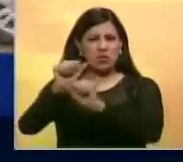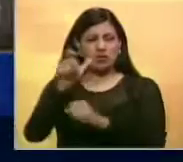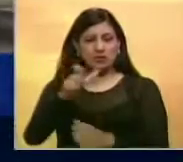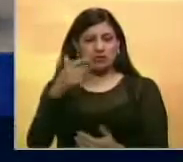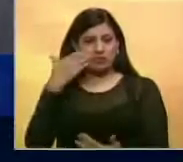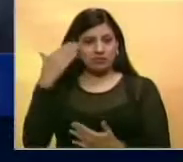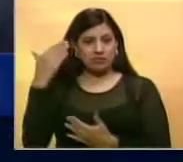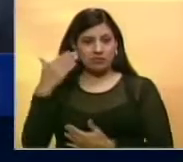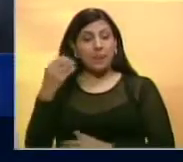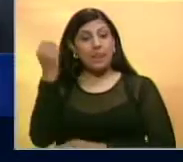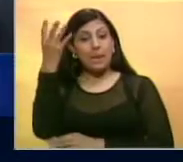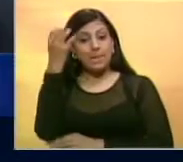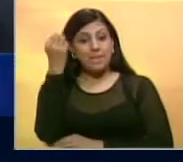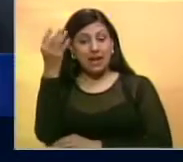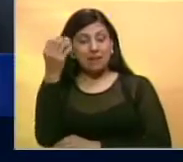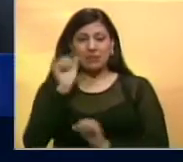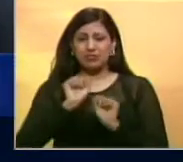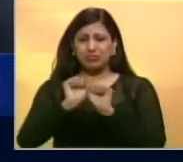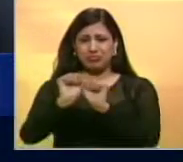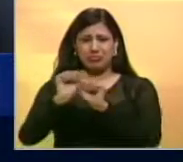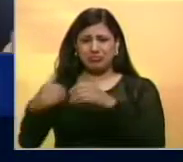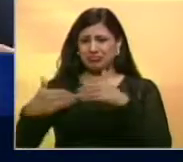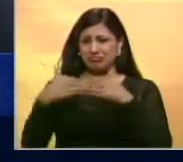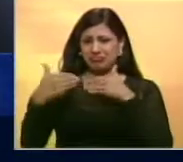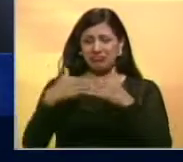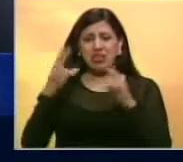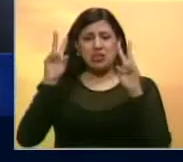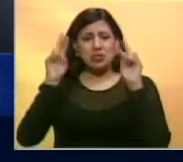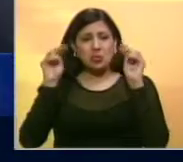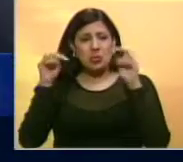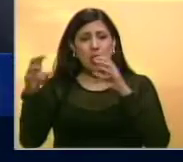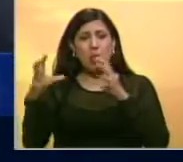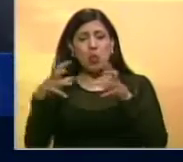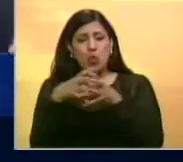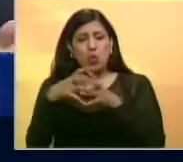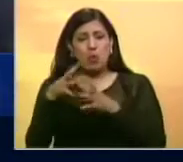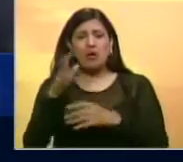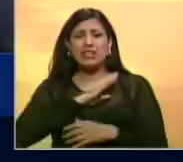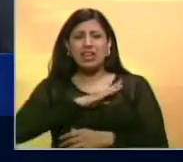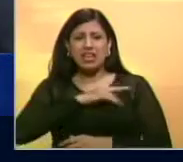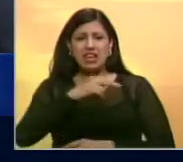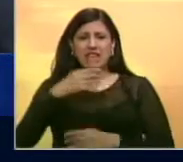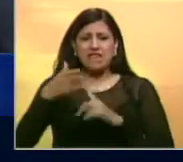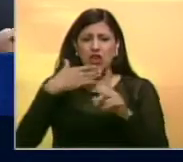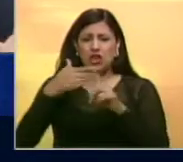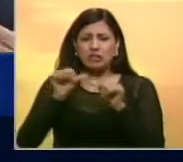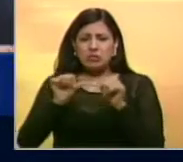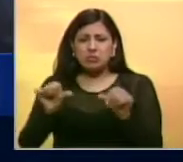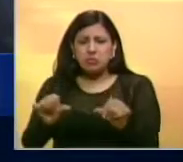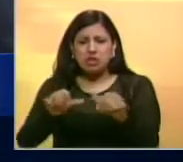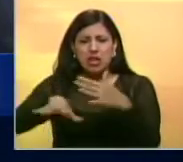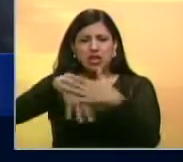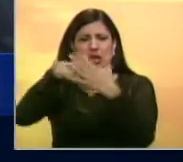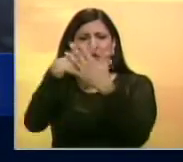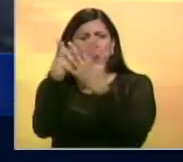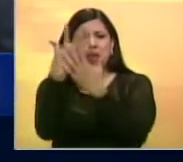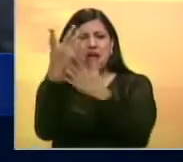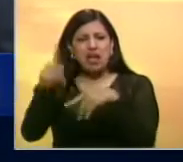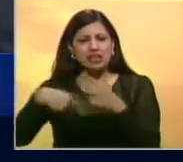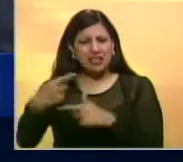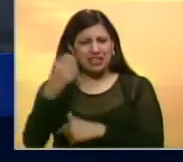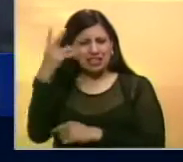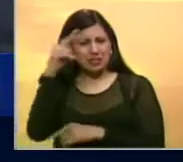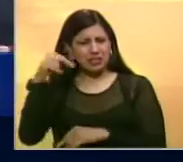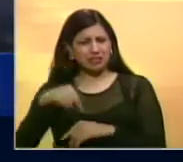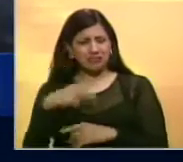presencia. El parlamentario rechazó las amenazas de supuestos grupos violentos de continuar en vigilia a las afueras de la Asamblea Nacional. A